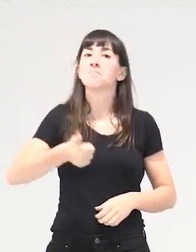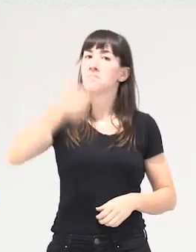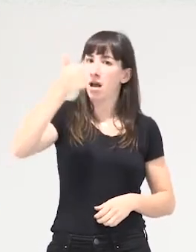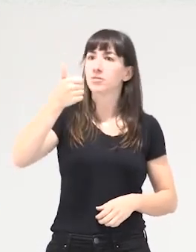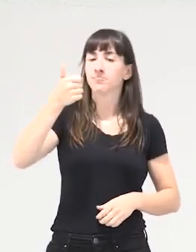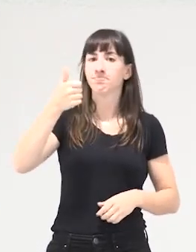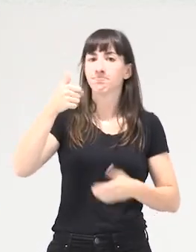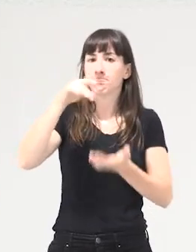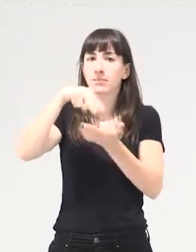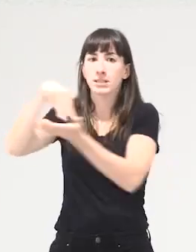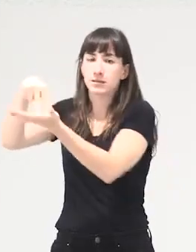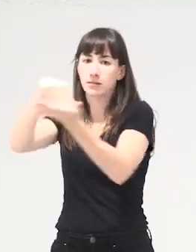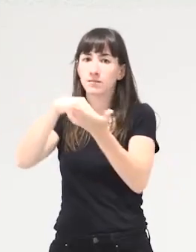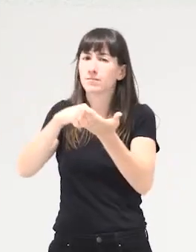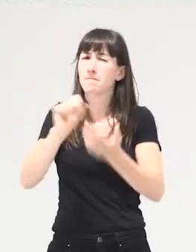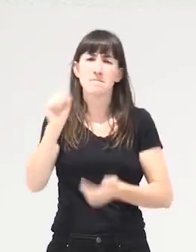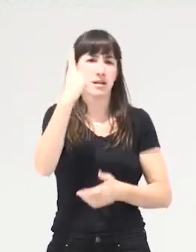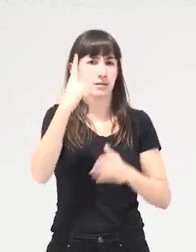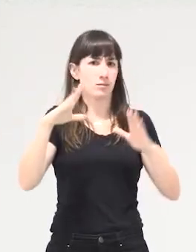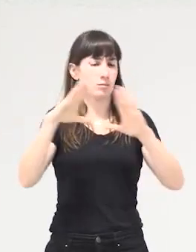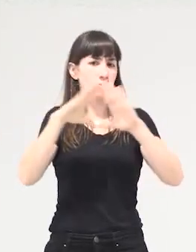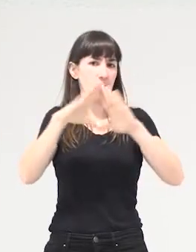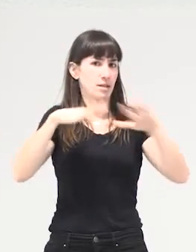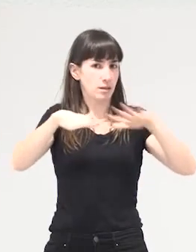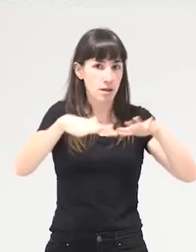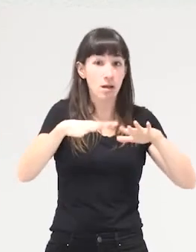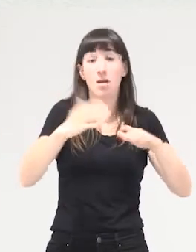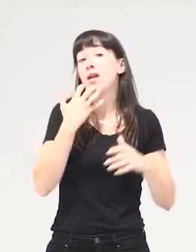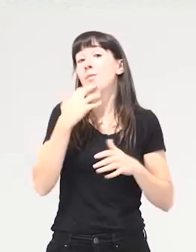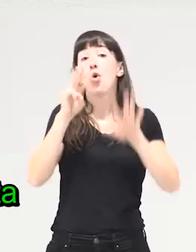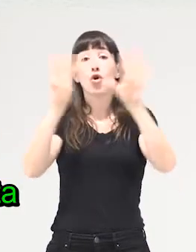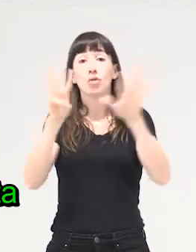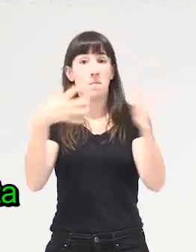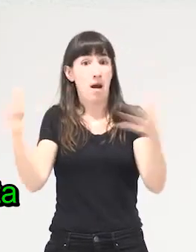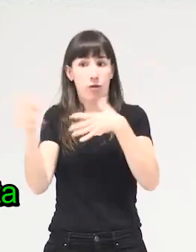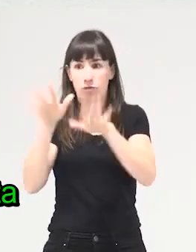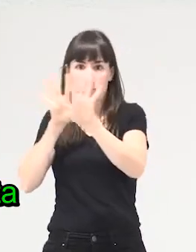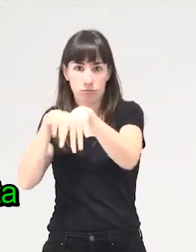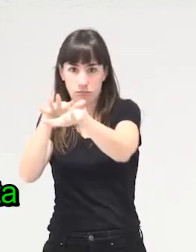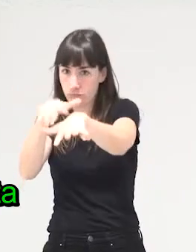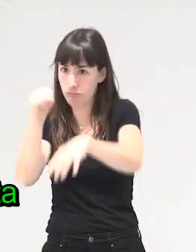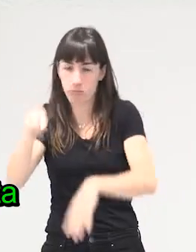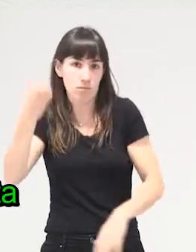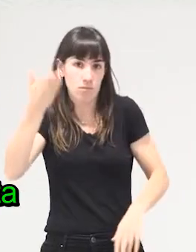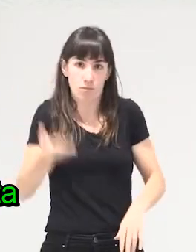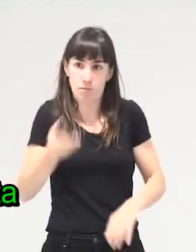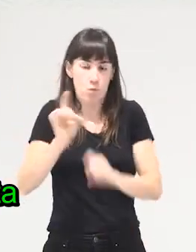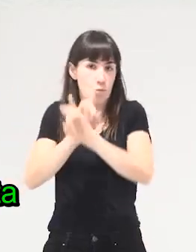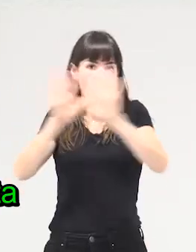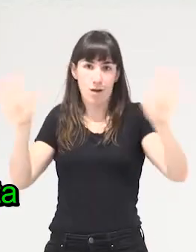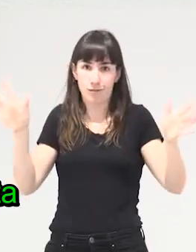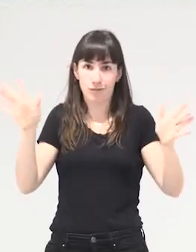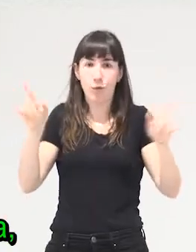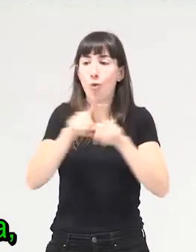presencia el movimiento feminista y la huelga del 8 de marzo yo creo que es clarísima. O sea, el cómo se le ha dado la vuelta a la